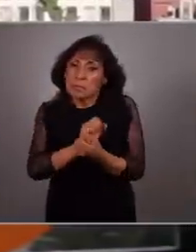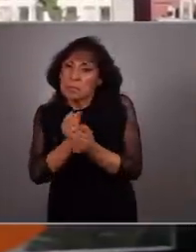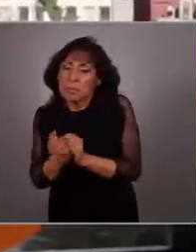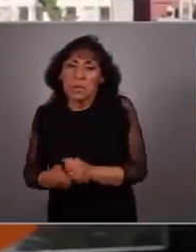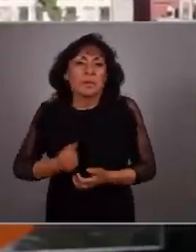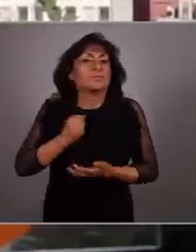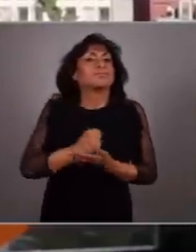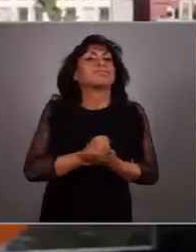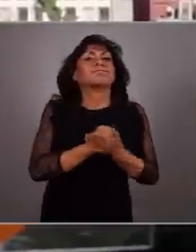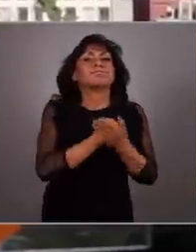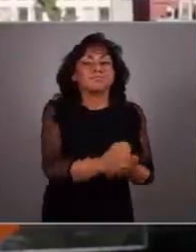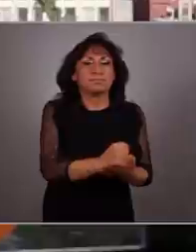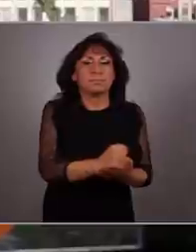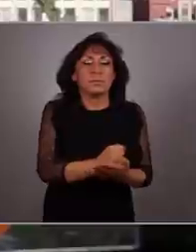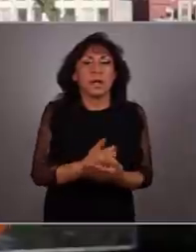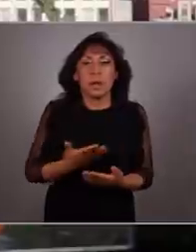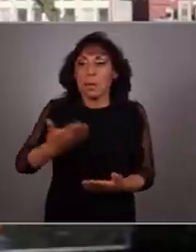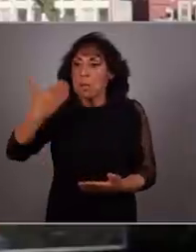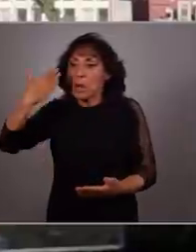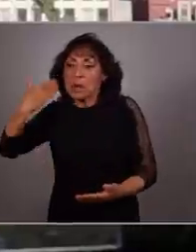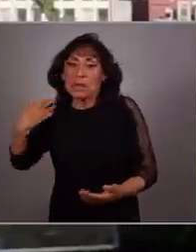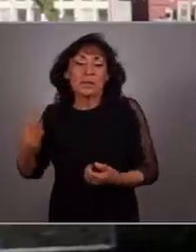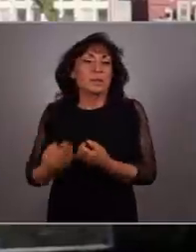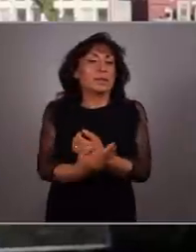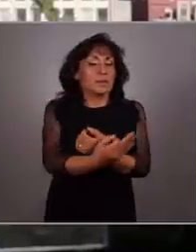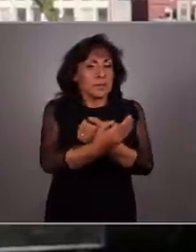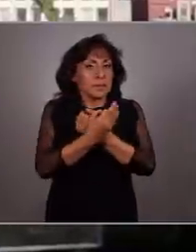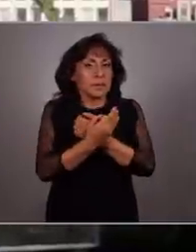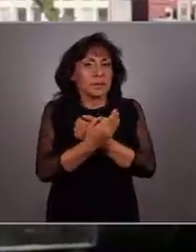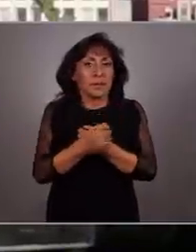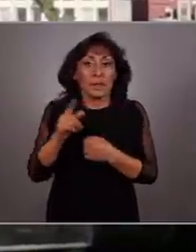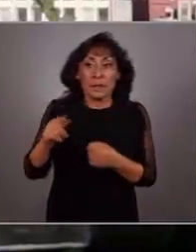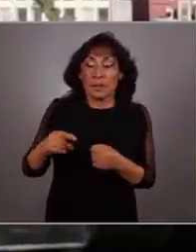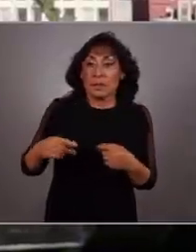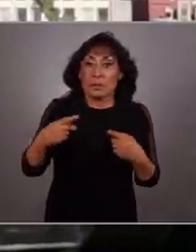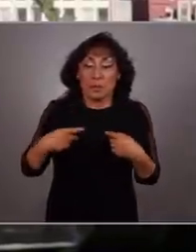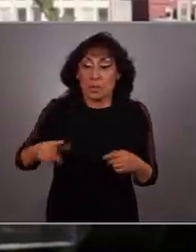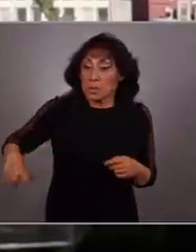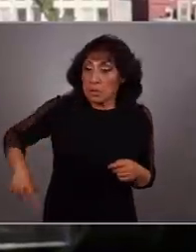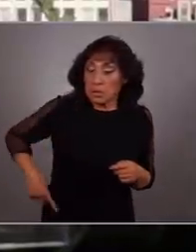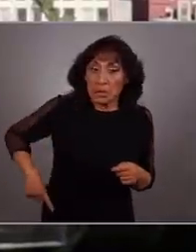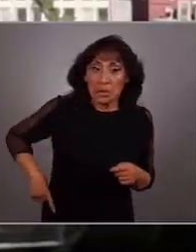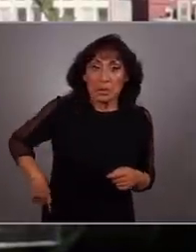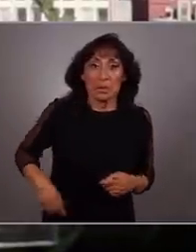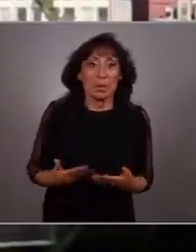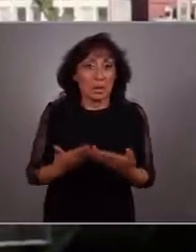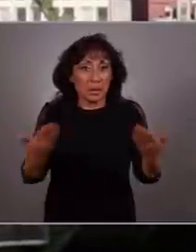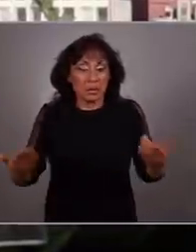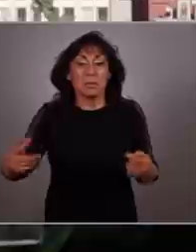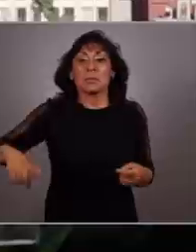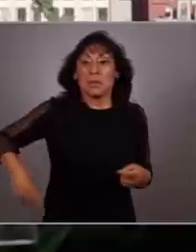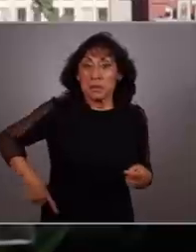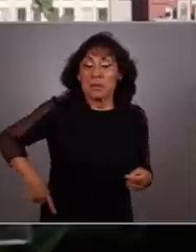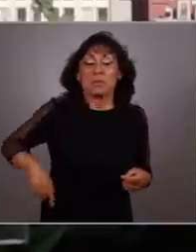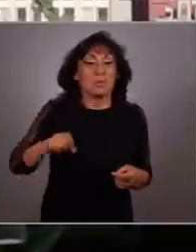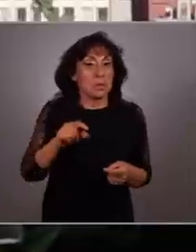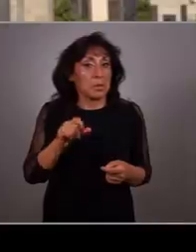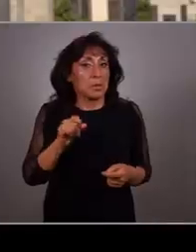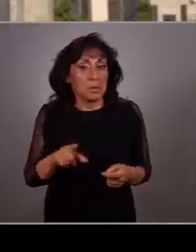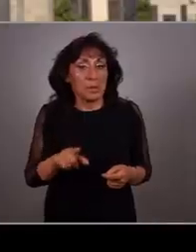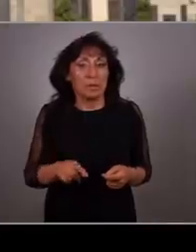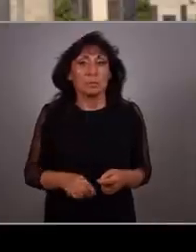exige evolucionar para defendernos del pasado que encarnan quienes ya gobernaron y quienes hoy gobiernan.